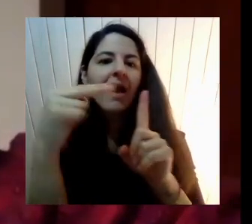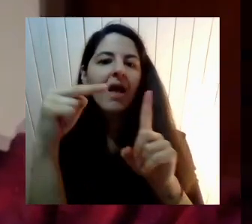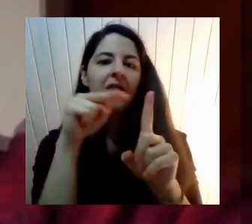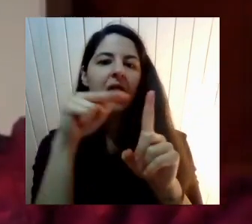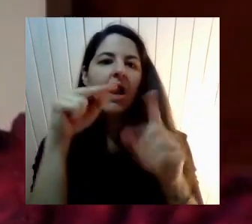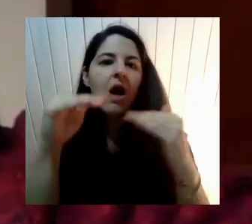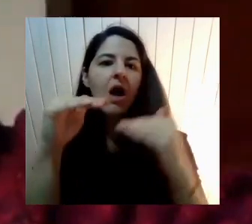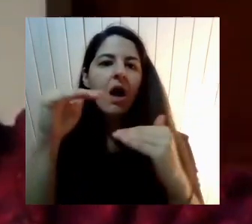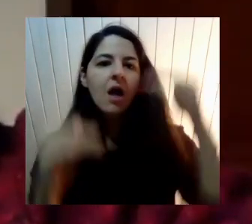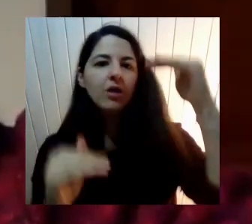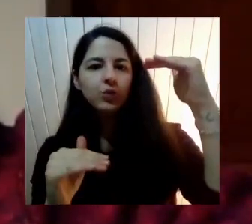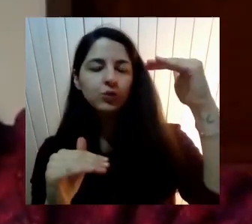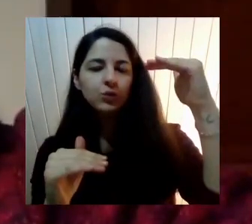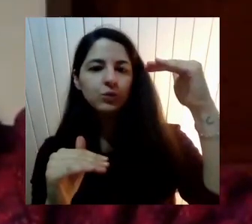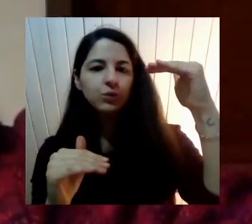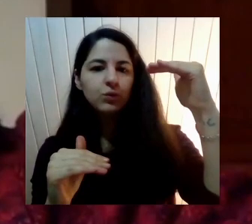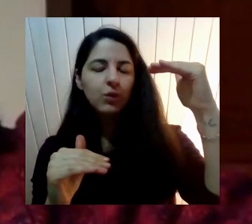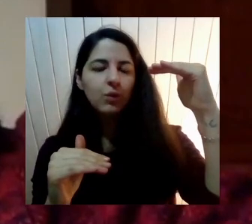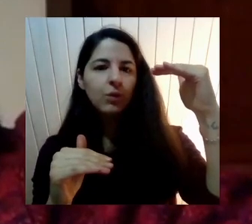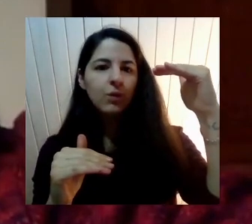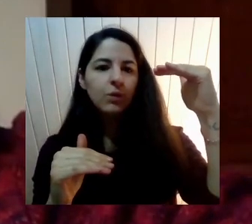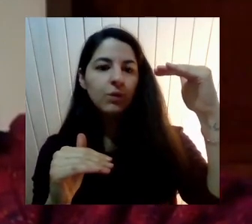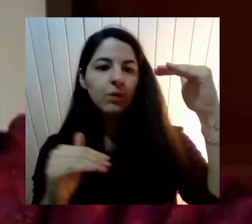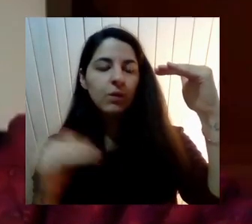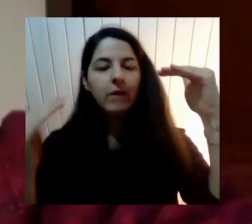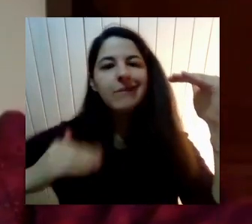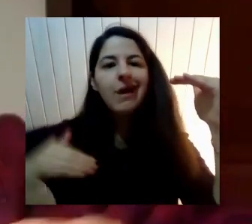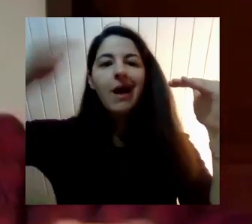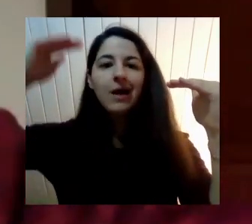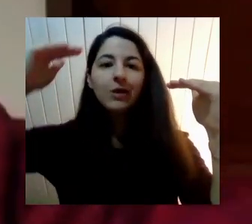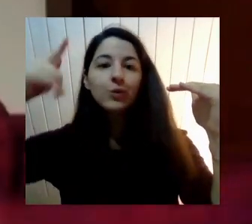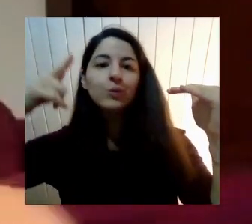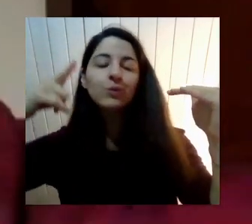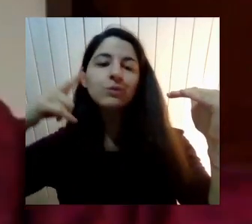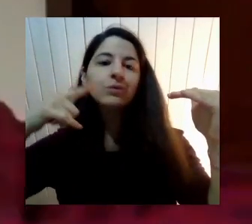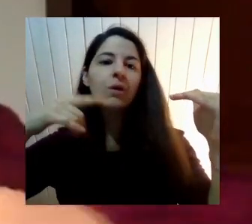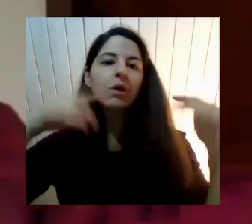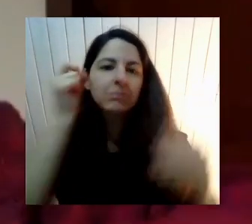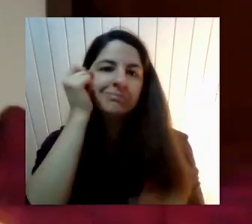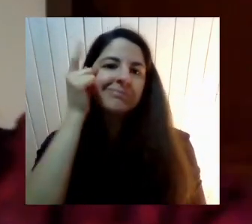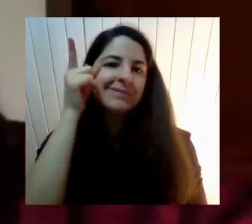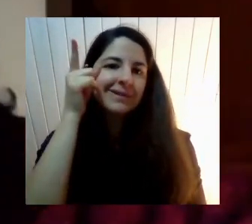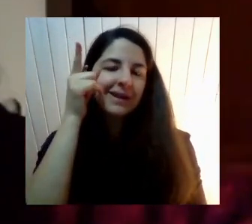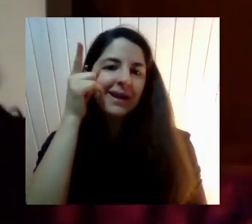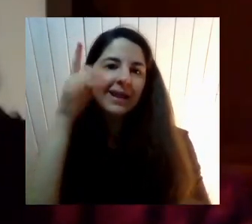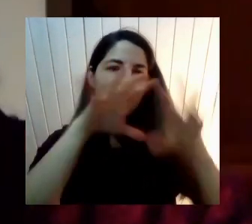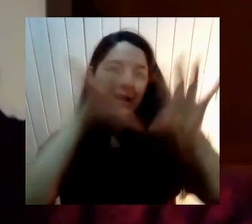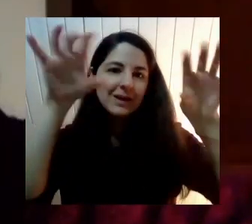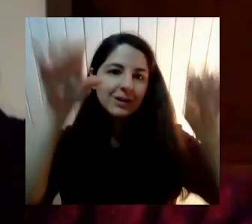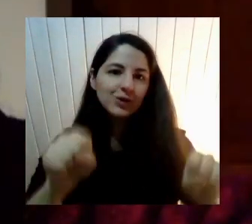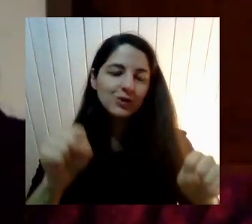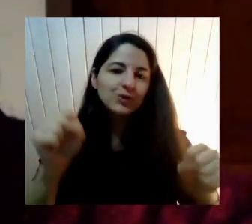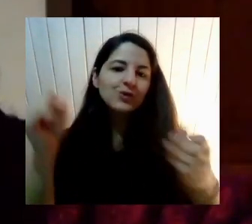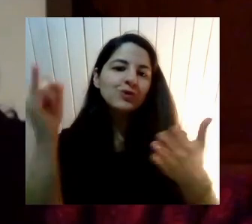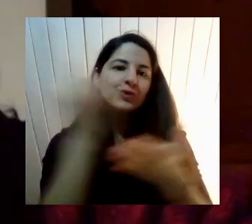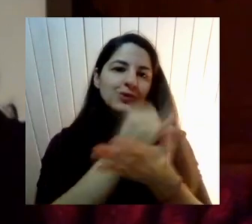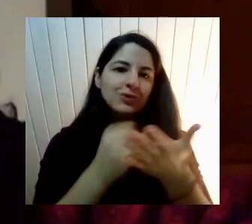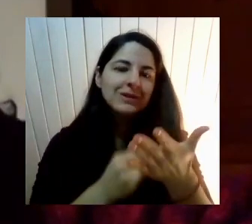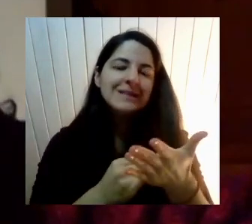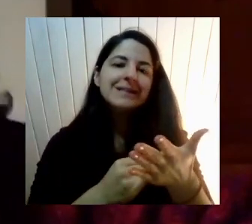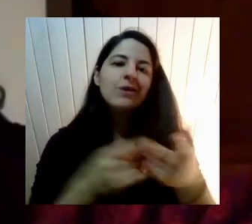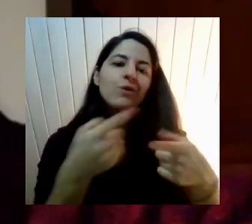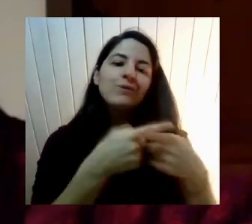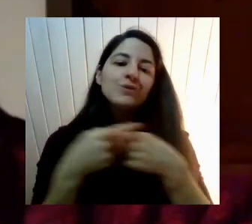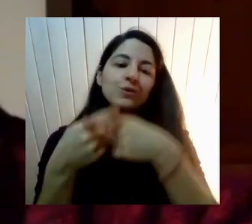Sobre La forma De comprender Los diseños sociales Entonces Alguien decía Por ahí en el chat No recuerdo Quién fue K.